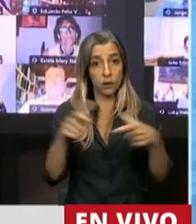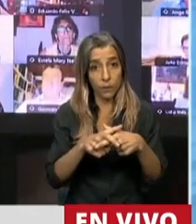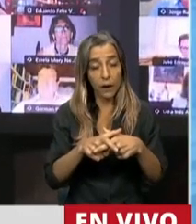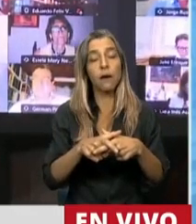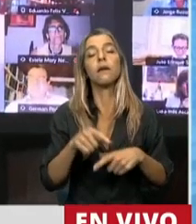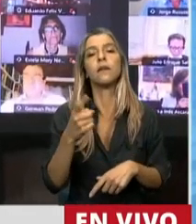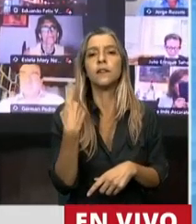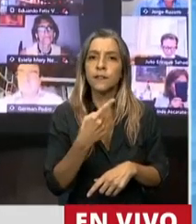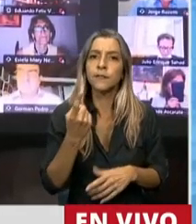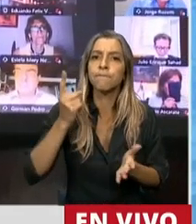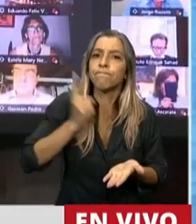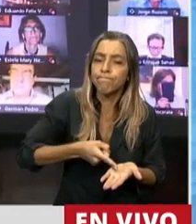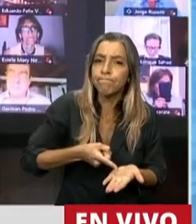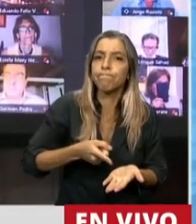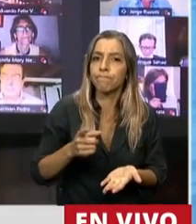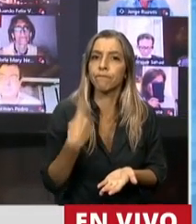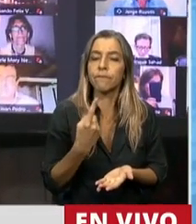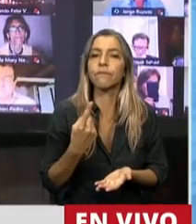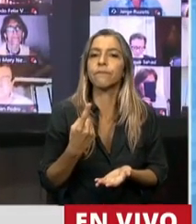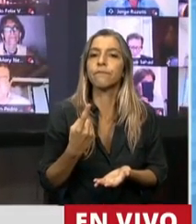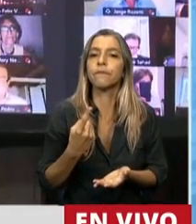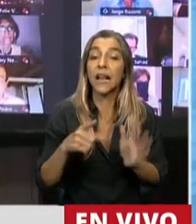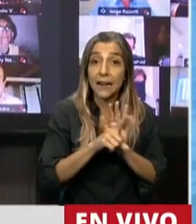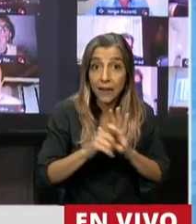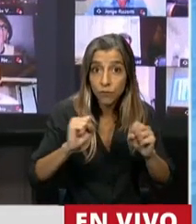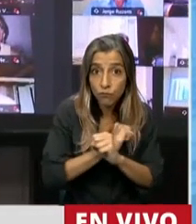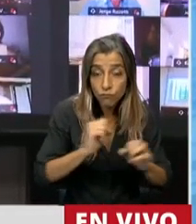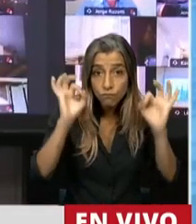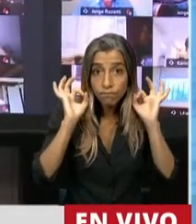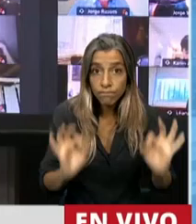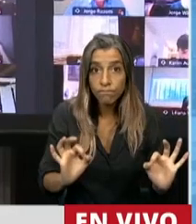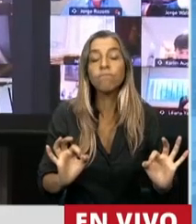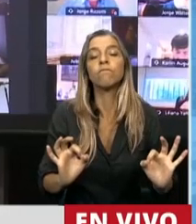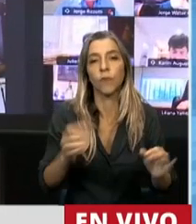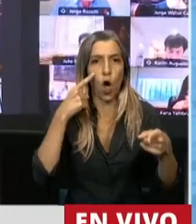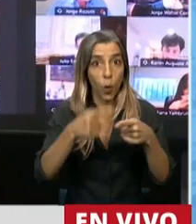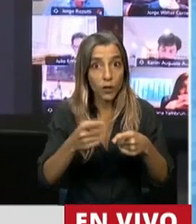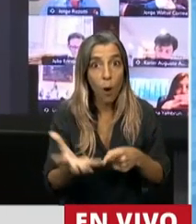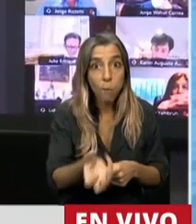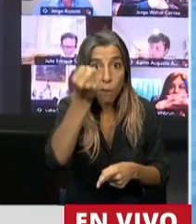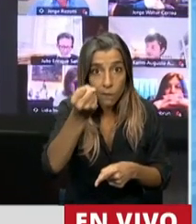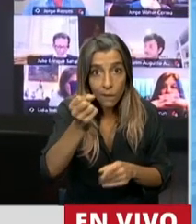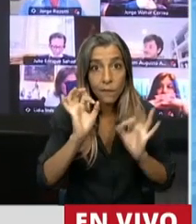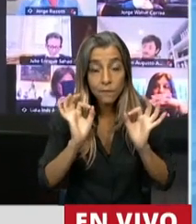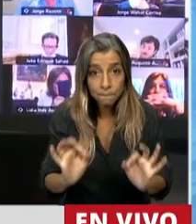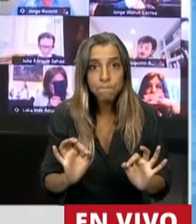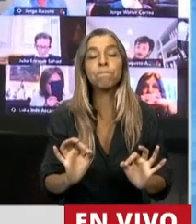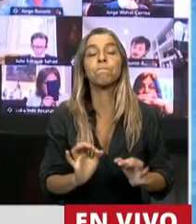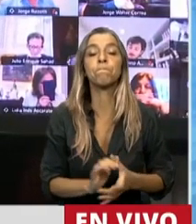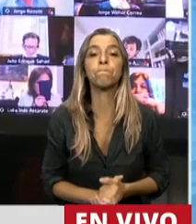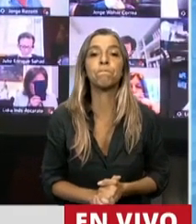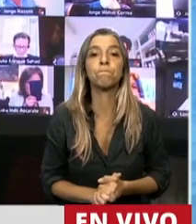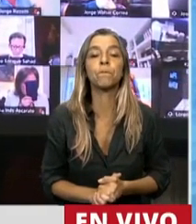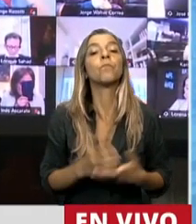estableció que de sancionarse definitivamente esta ley y cumplir este objetivo que nos hemos fijado entre todos,